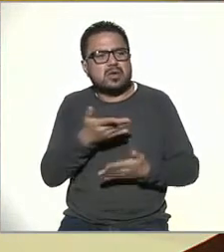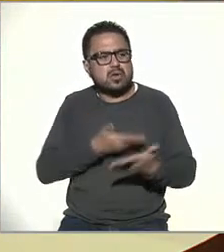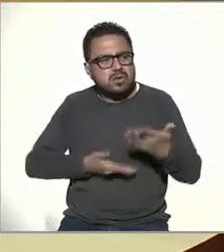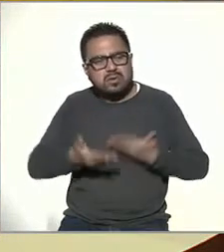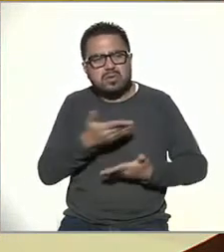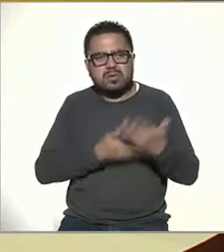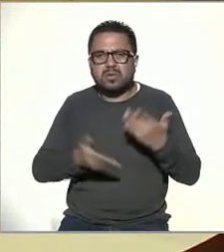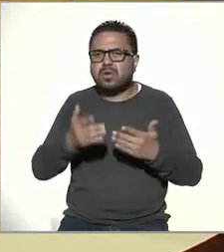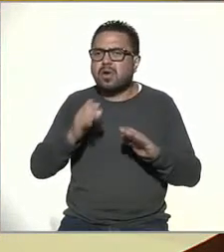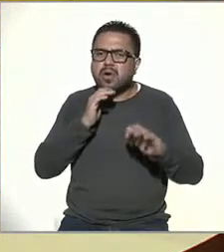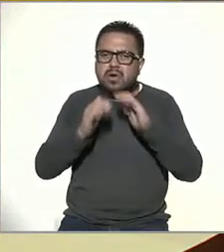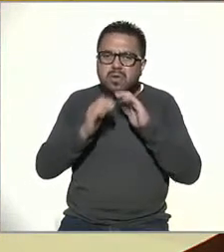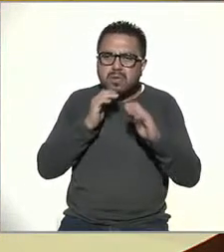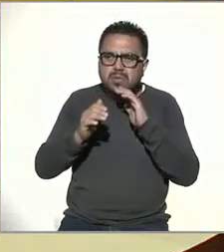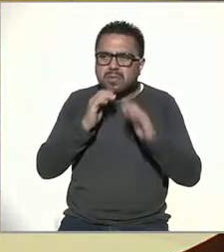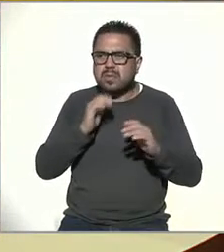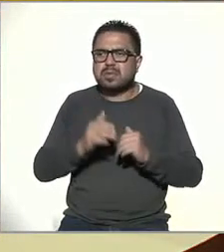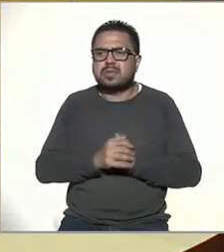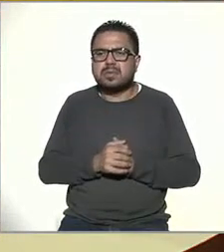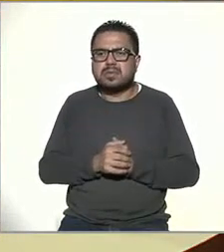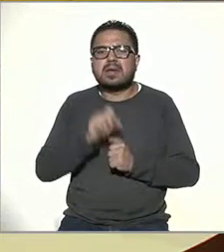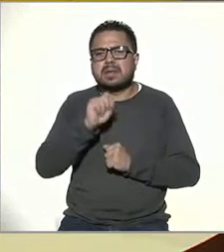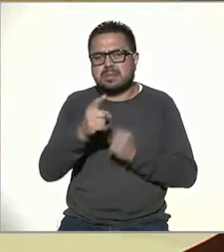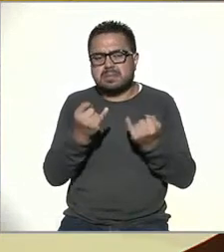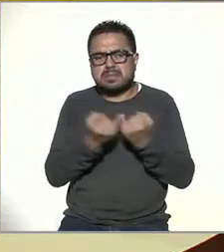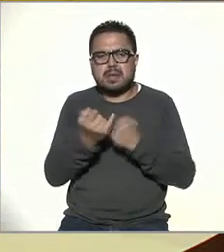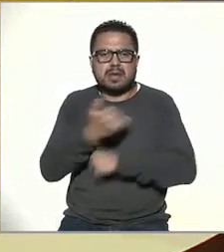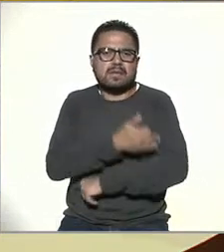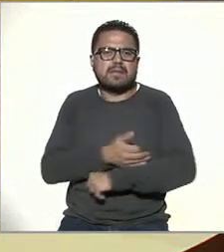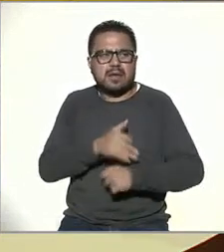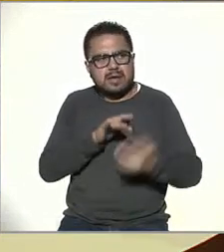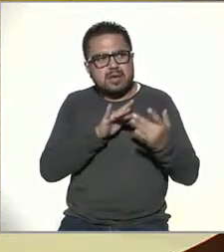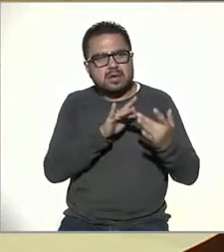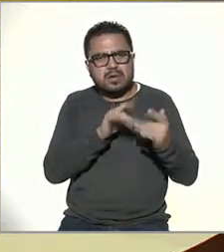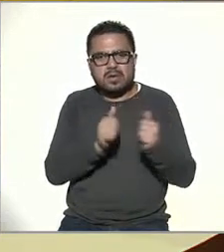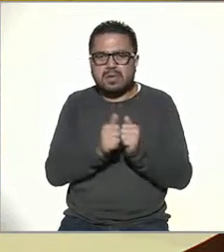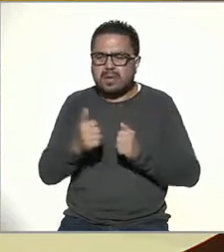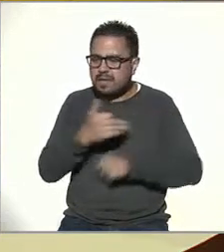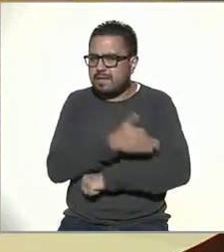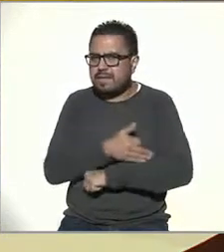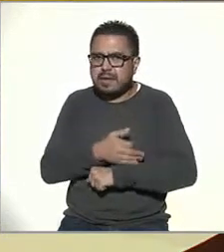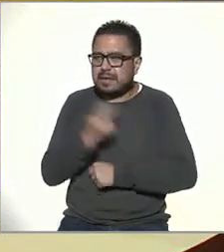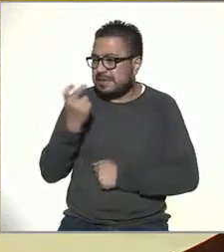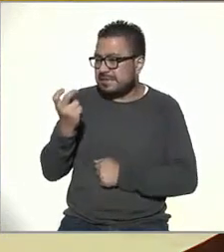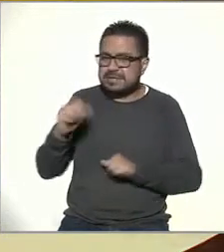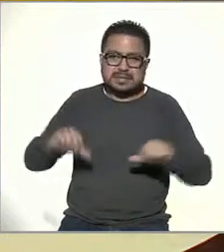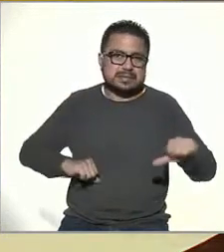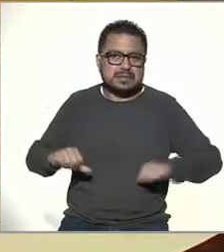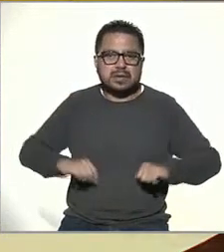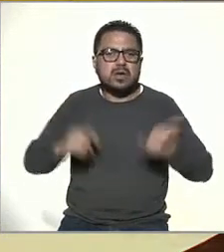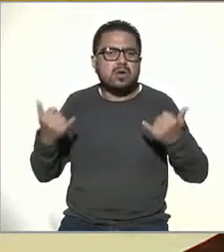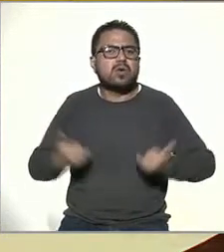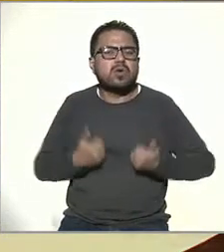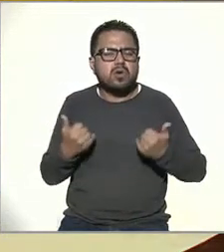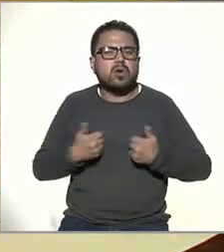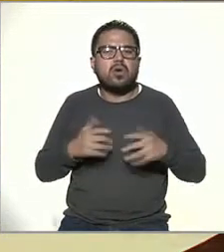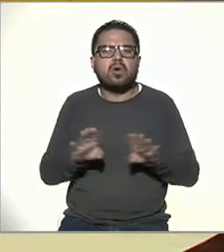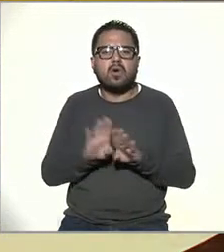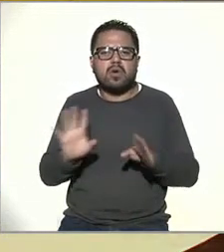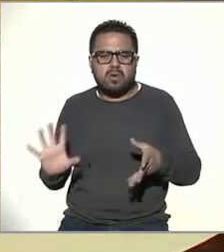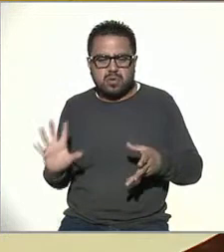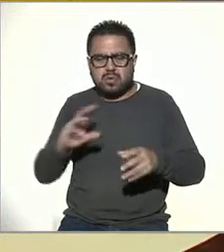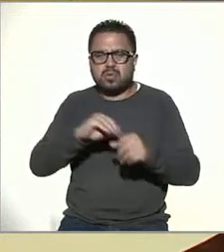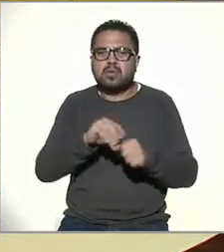comunicación y la familia, estar en contacto con la familia. Estas actividades, a los jóvenes, ¿cómo los involucran?